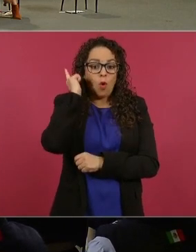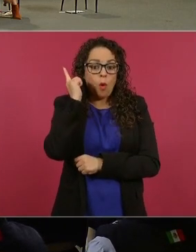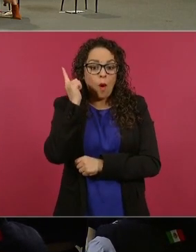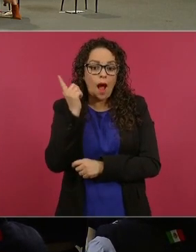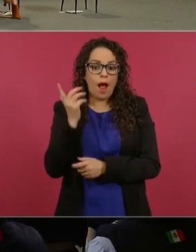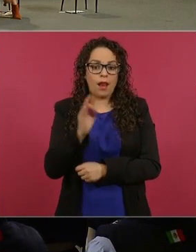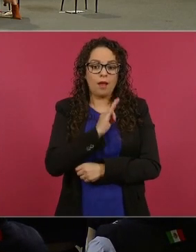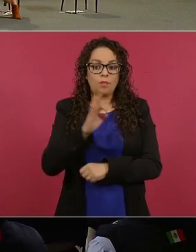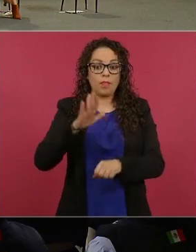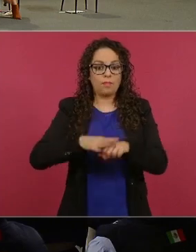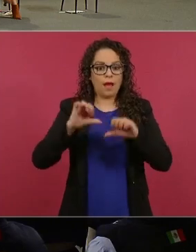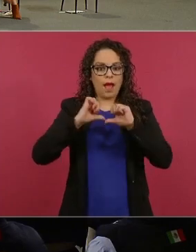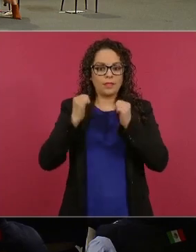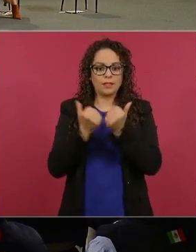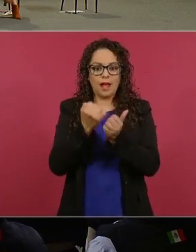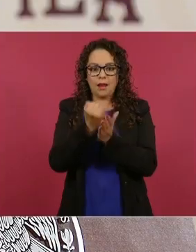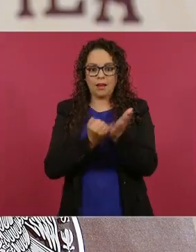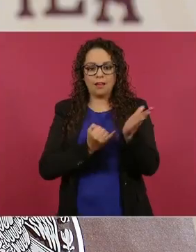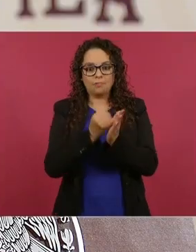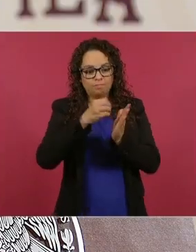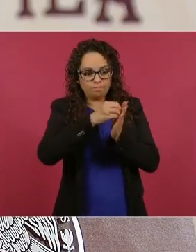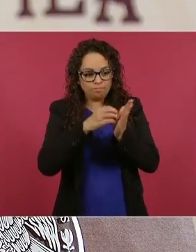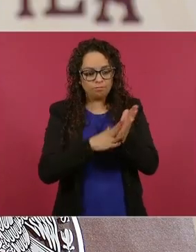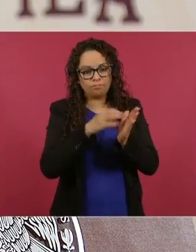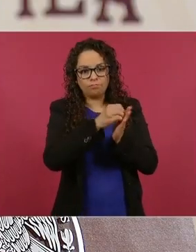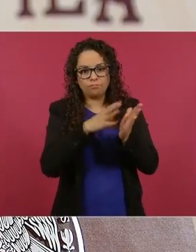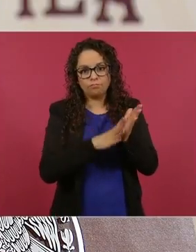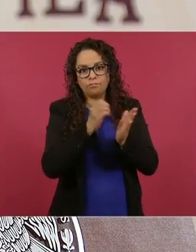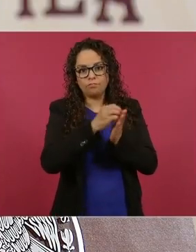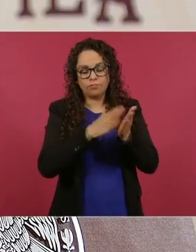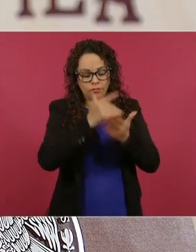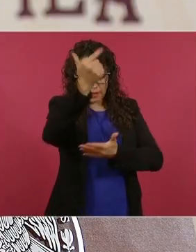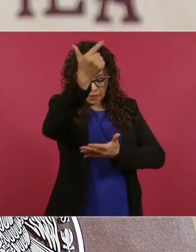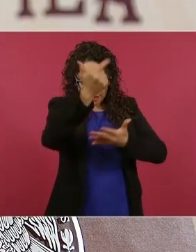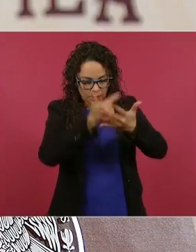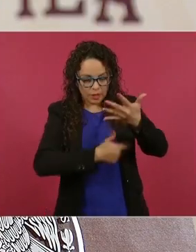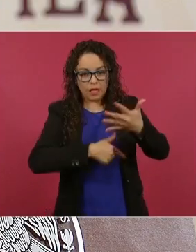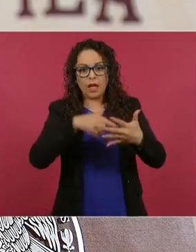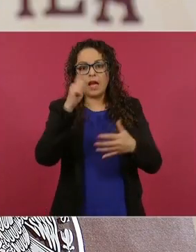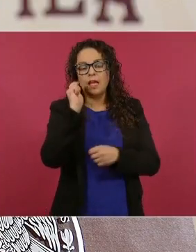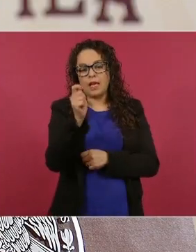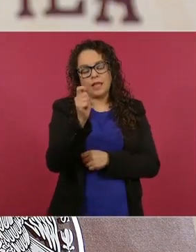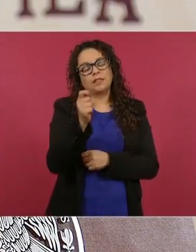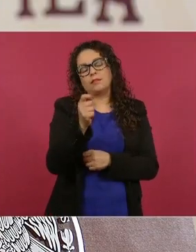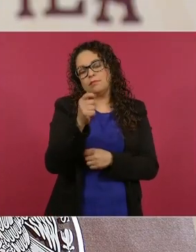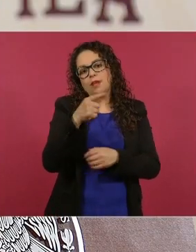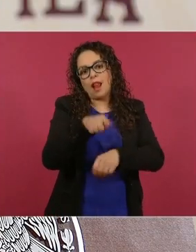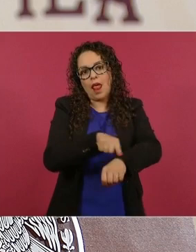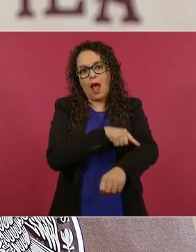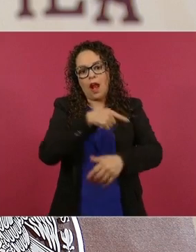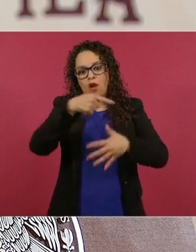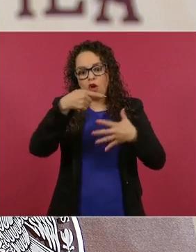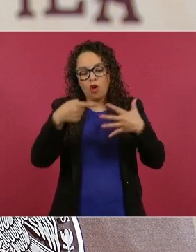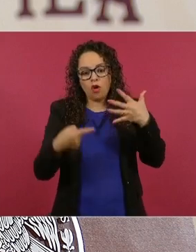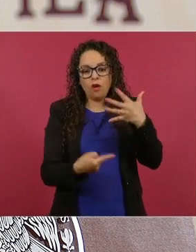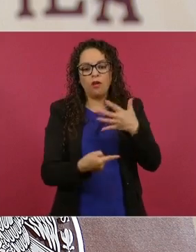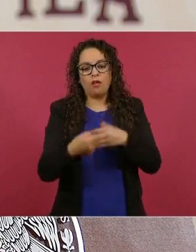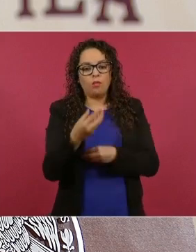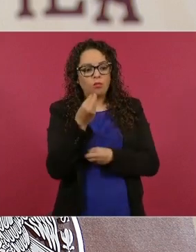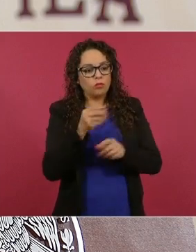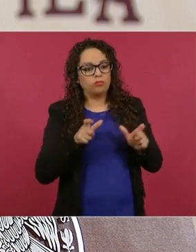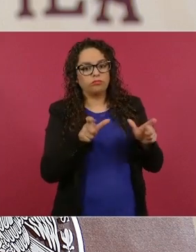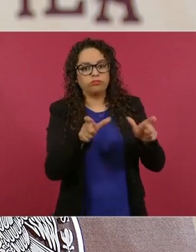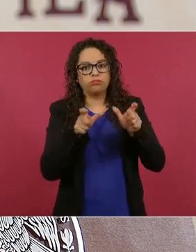naturales protegidas decrete y les dé viabilidad por haber tejido en el territorio las alianzas y alcanzado los acuerdos para lograr restos decretos.